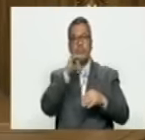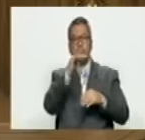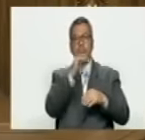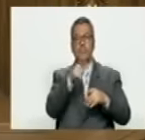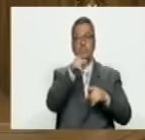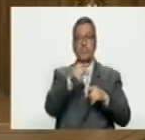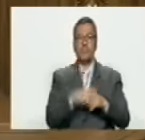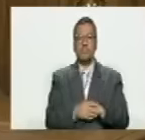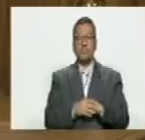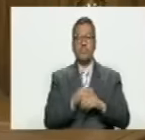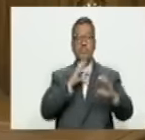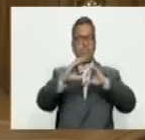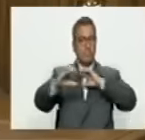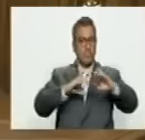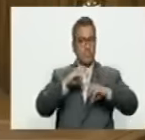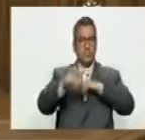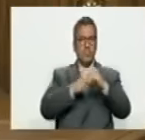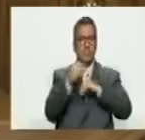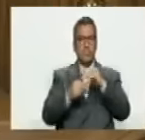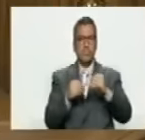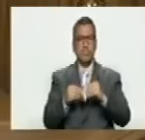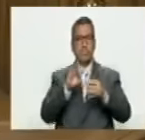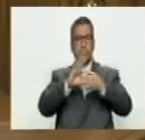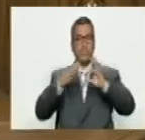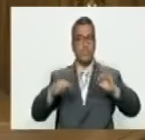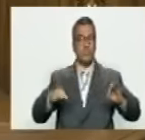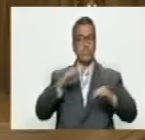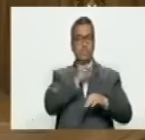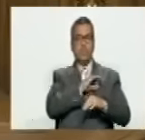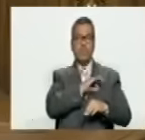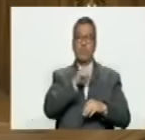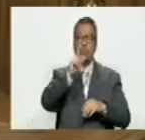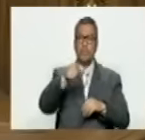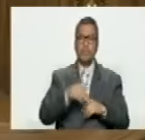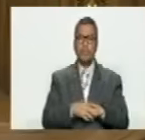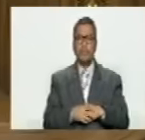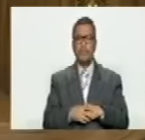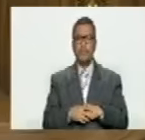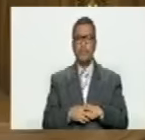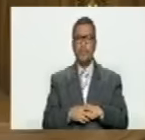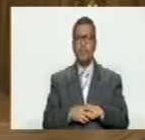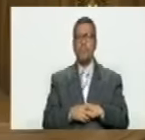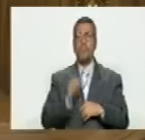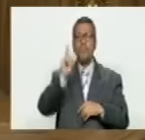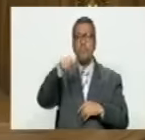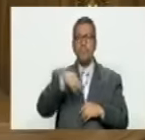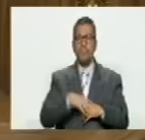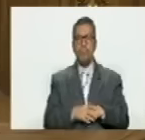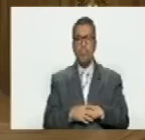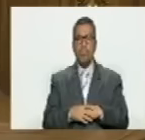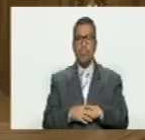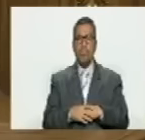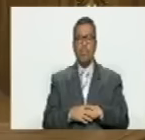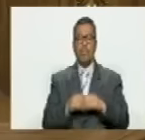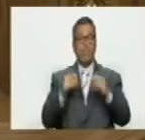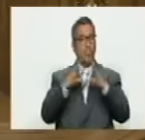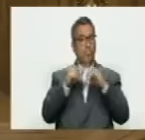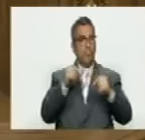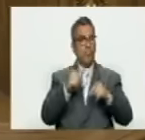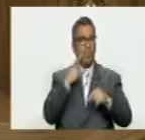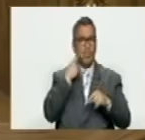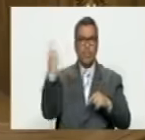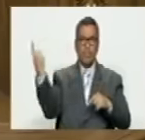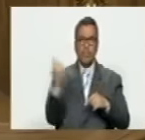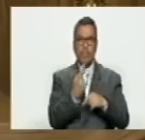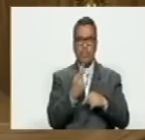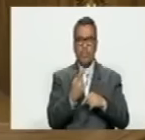informacionales o comunicacionales por parte de las redes y también las agresiones que vienen